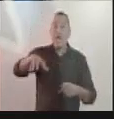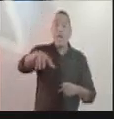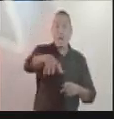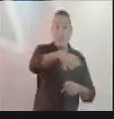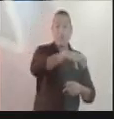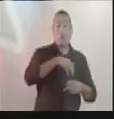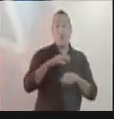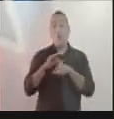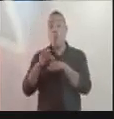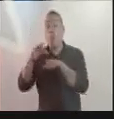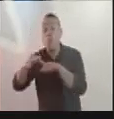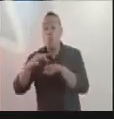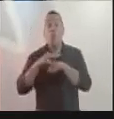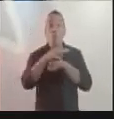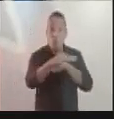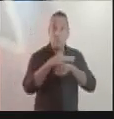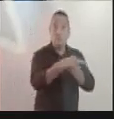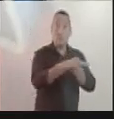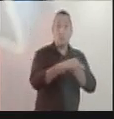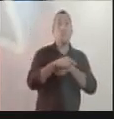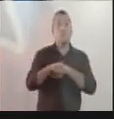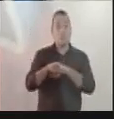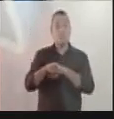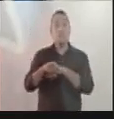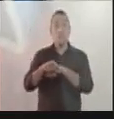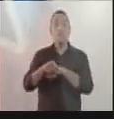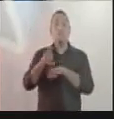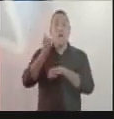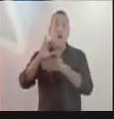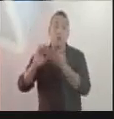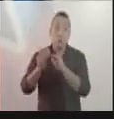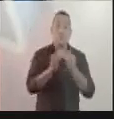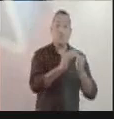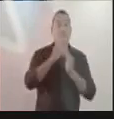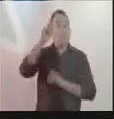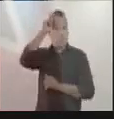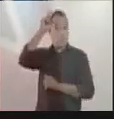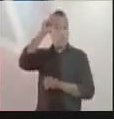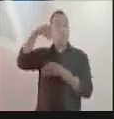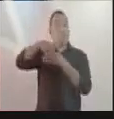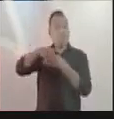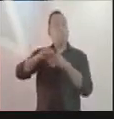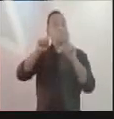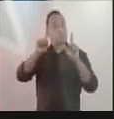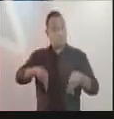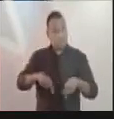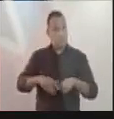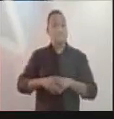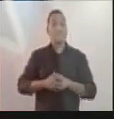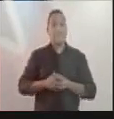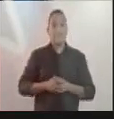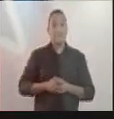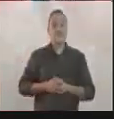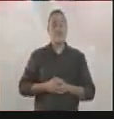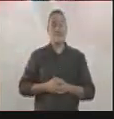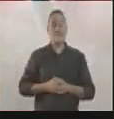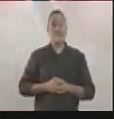de los estados y municipios con presencia de pueblos y comunidades indígenas.